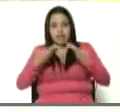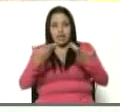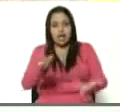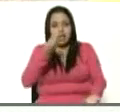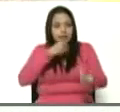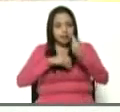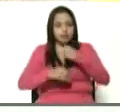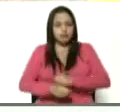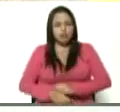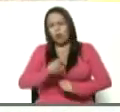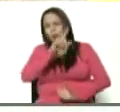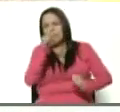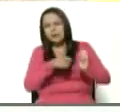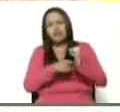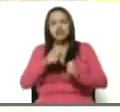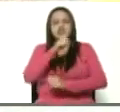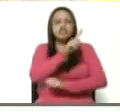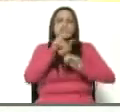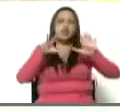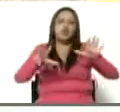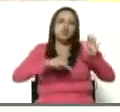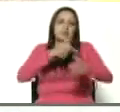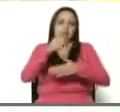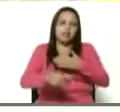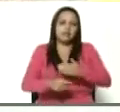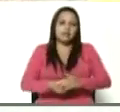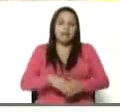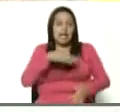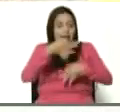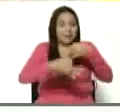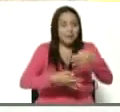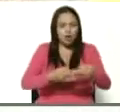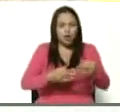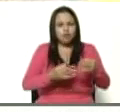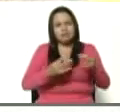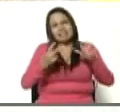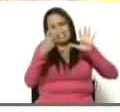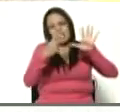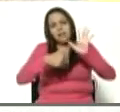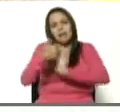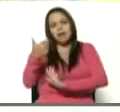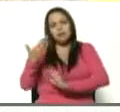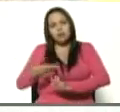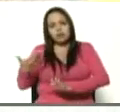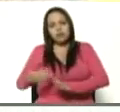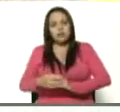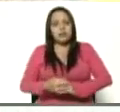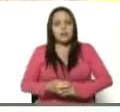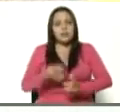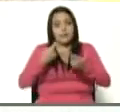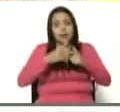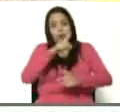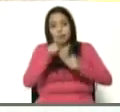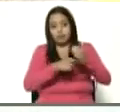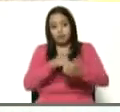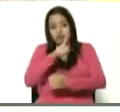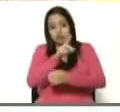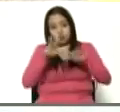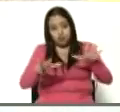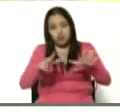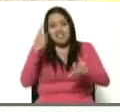18 programas. resalto estos siete importantes. Esto nosotros tenemos que explicarlo siempre.